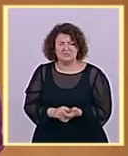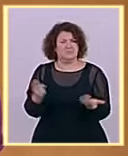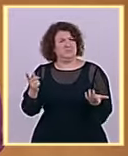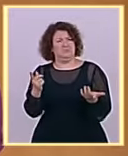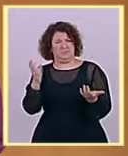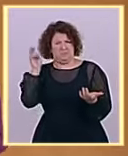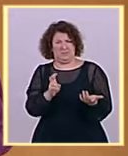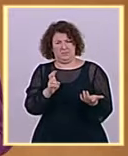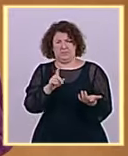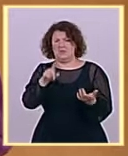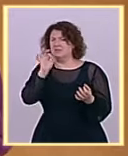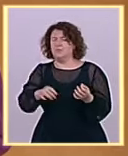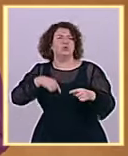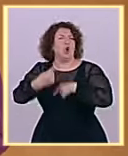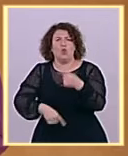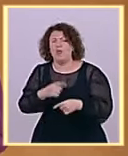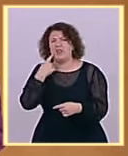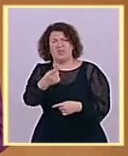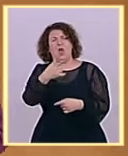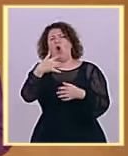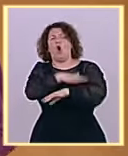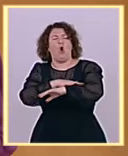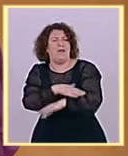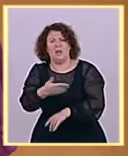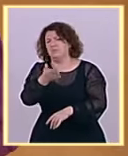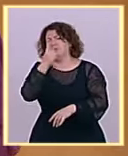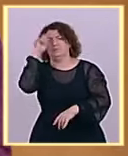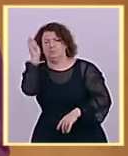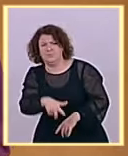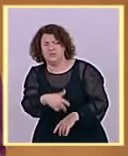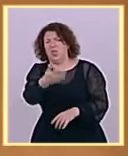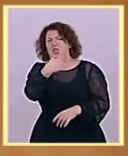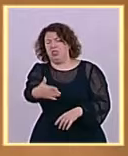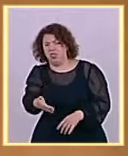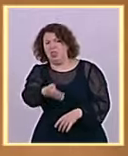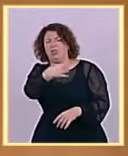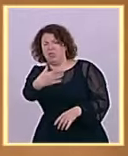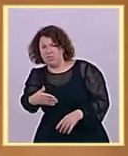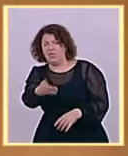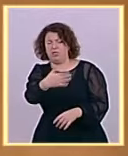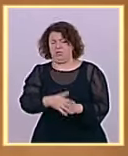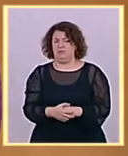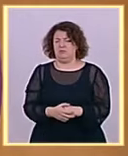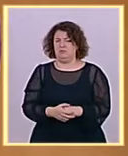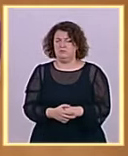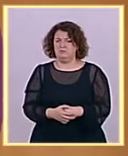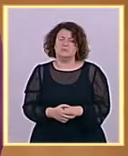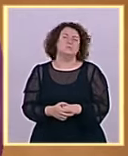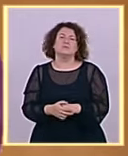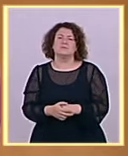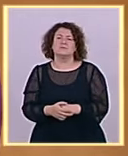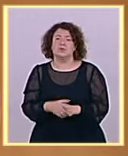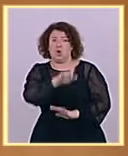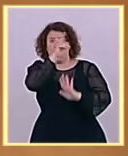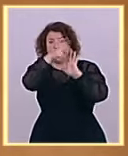momento, no a ser capaz de cuestionar las normas legales cuando usted está en la oposición. Que lo hace usted cada